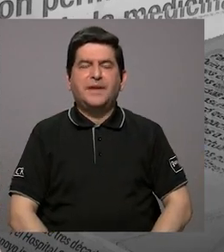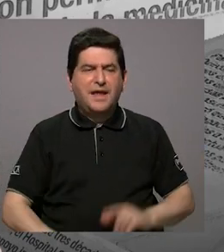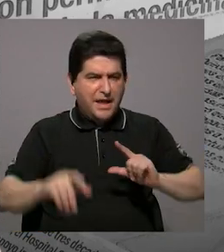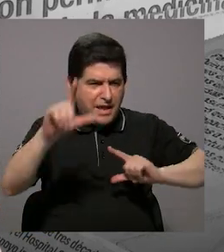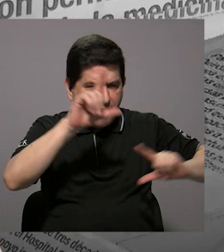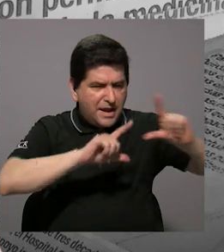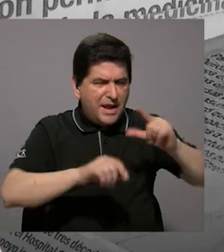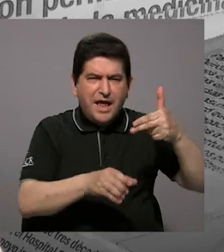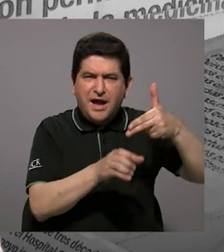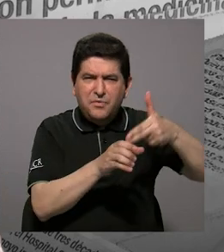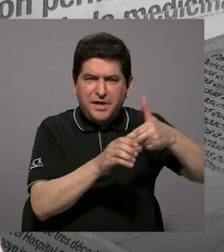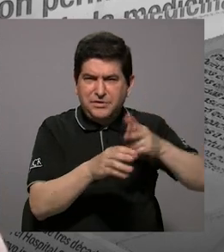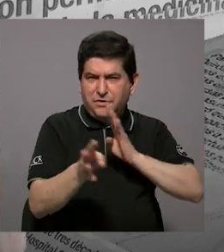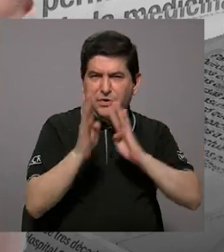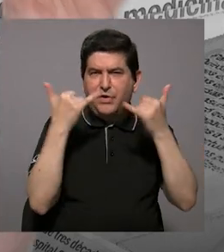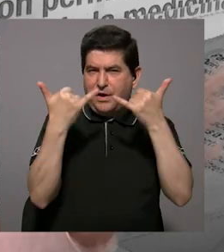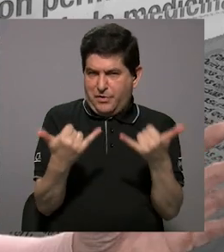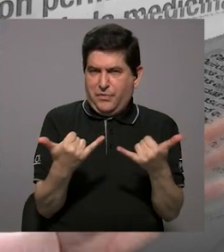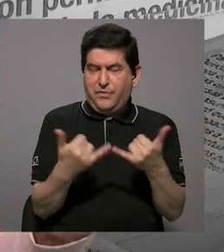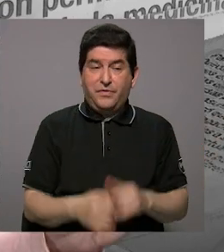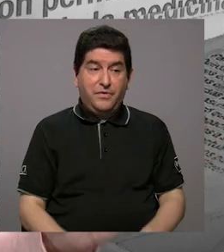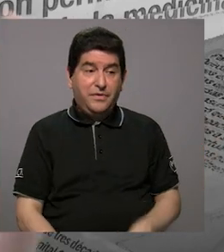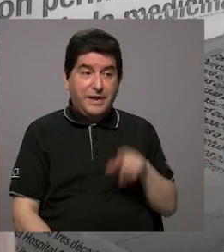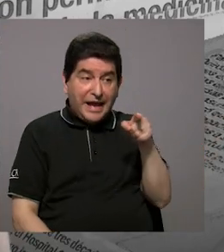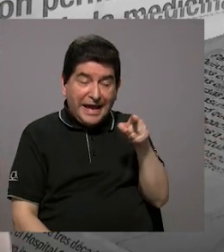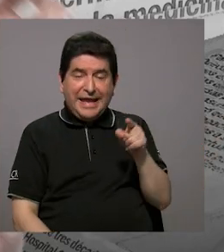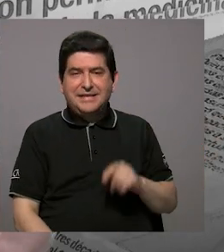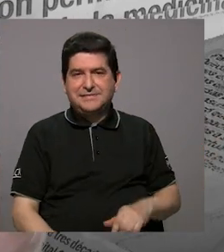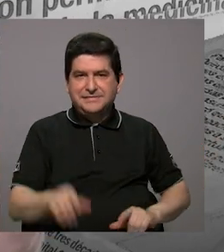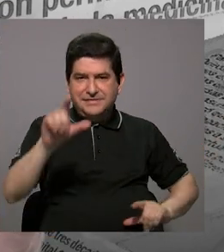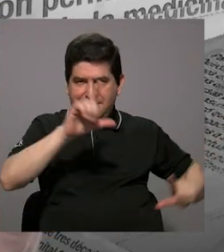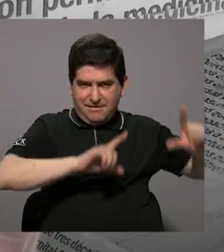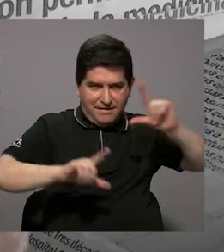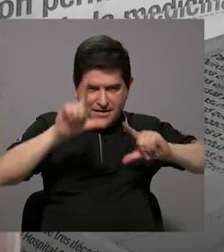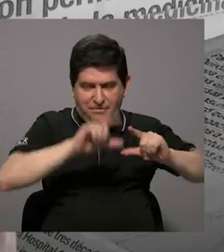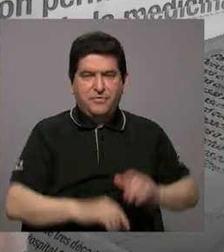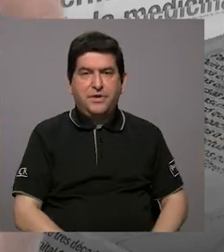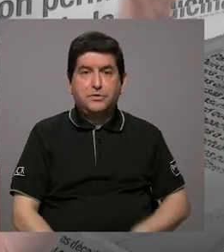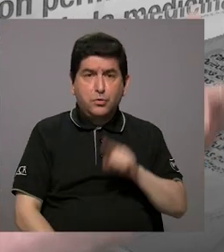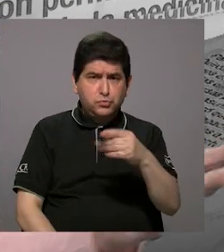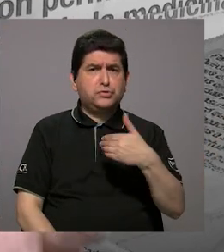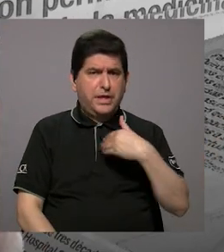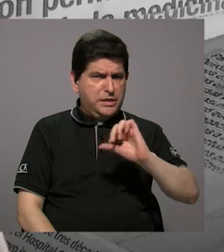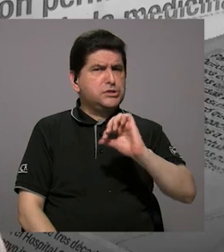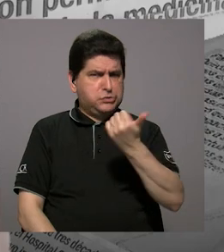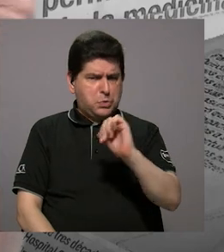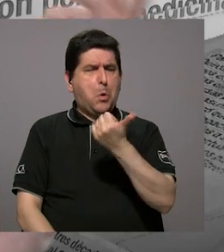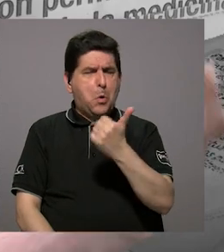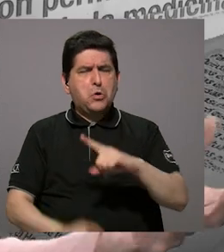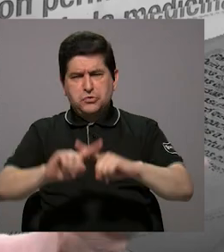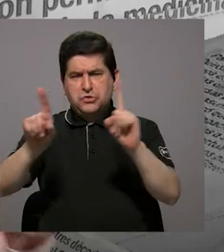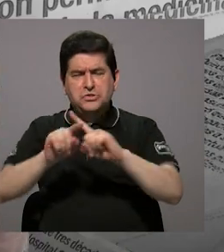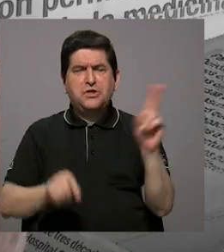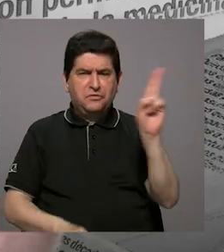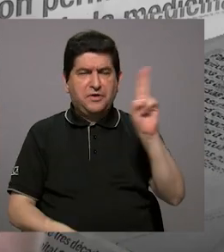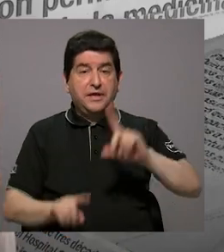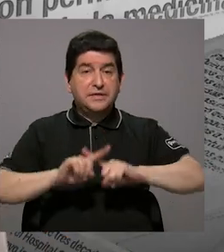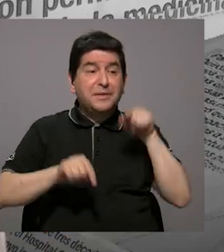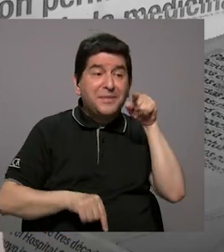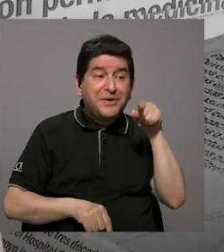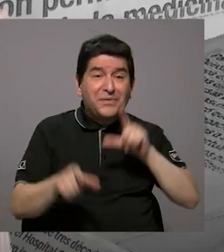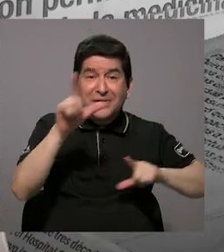Hablemos del laboratorio de hidrocarburos, porque fue precisamente ese el laboratorio, ustedes tienen otros laboratorios, otras